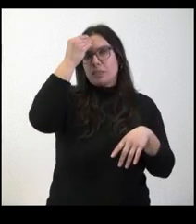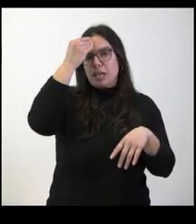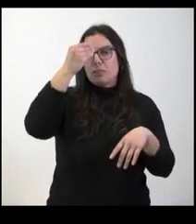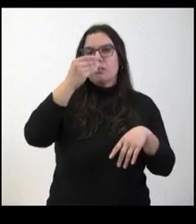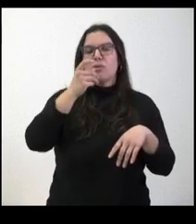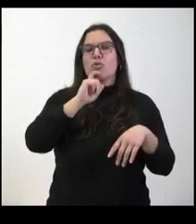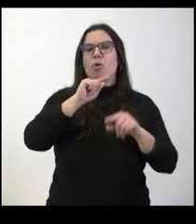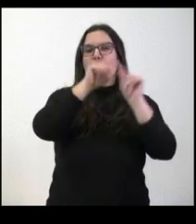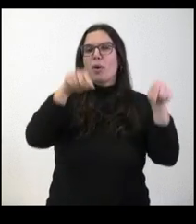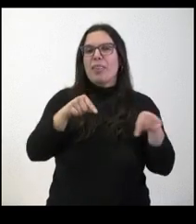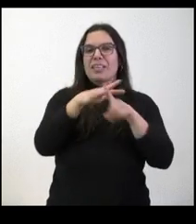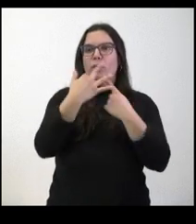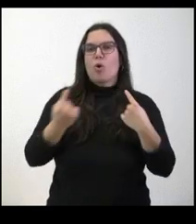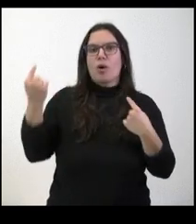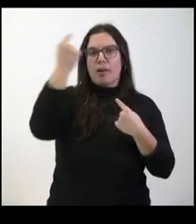provincial.